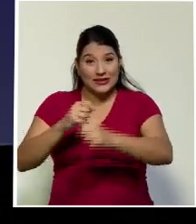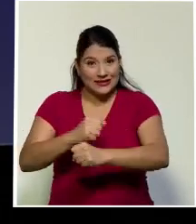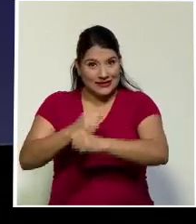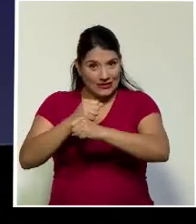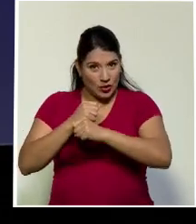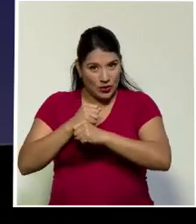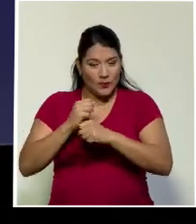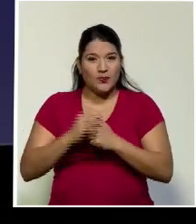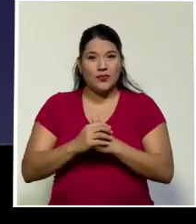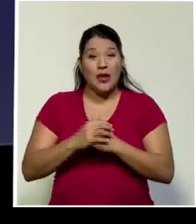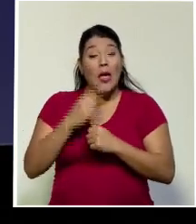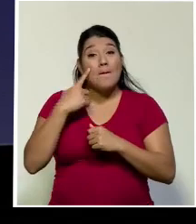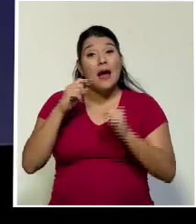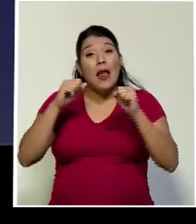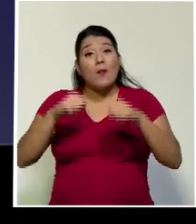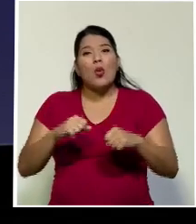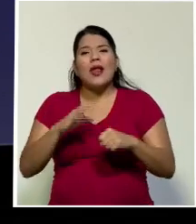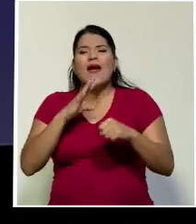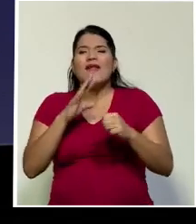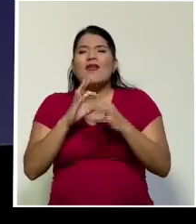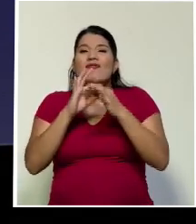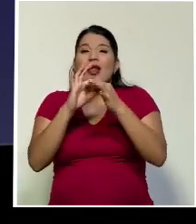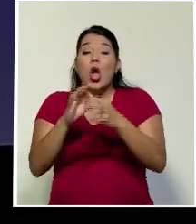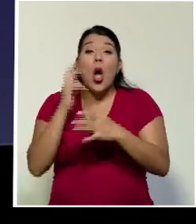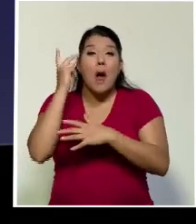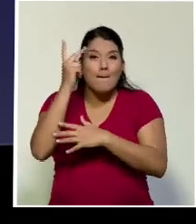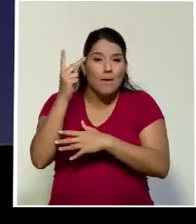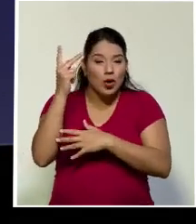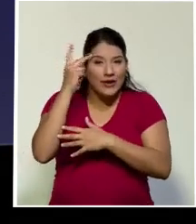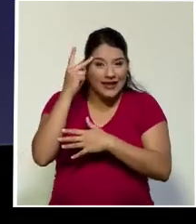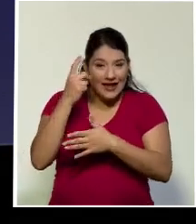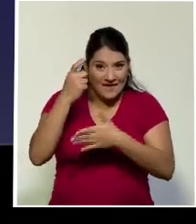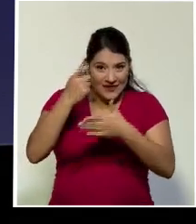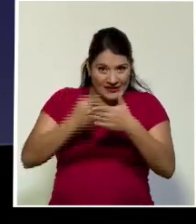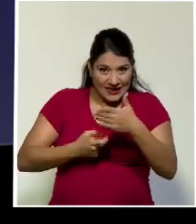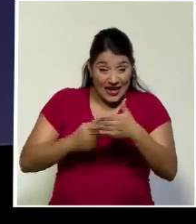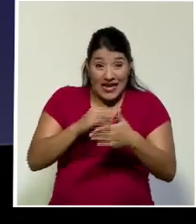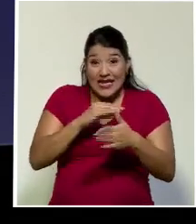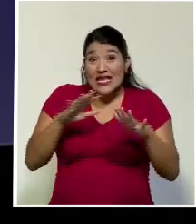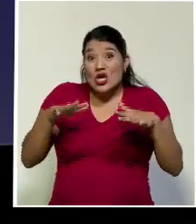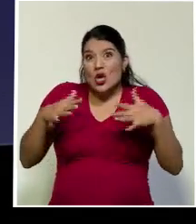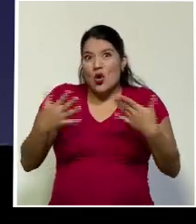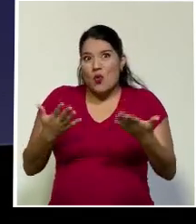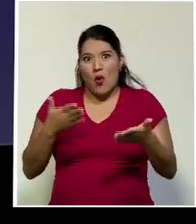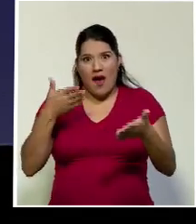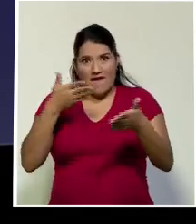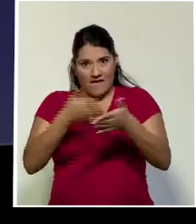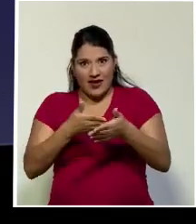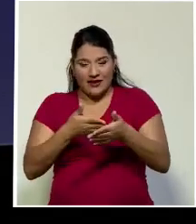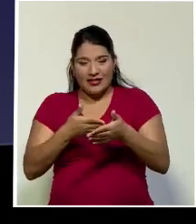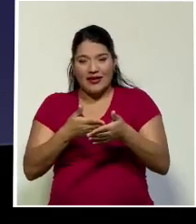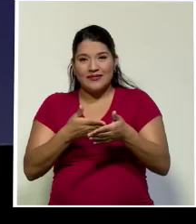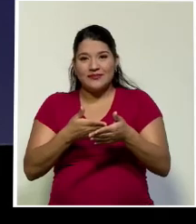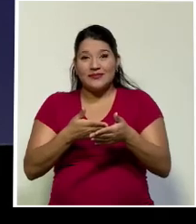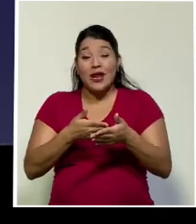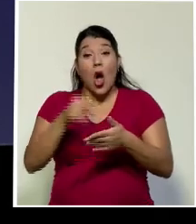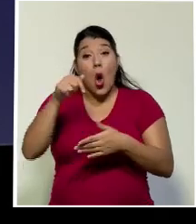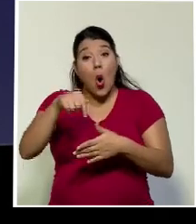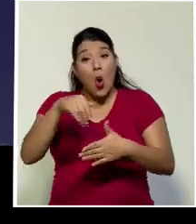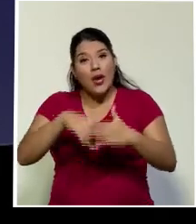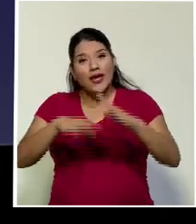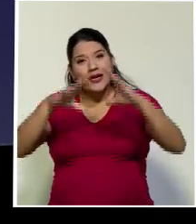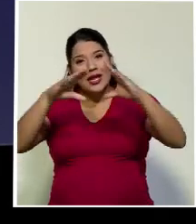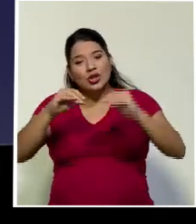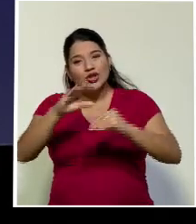Para hablar de política fiscal y de cómo esta política nos afecta a todos, invité esta noche a un